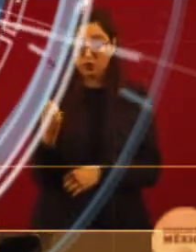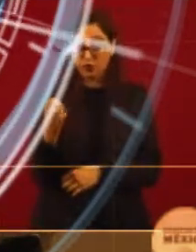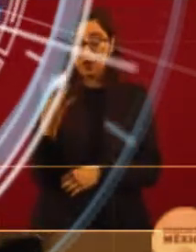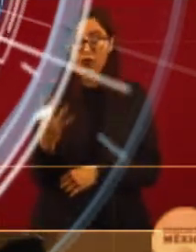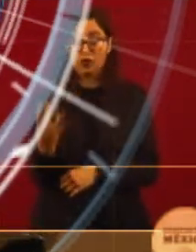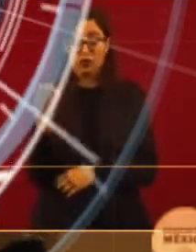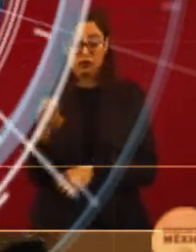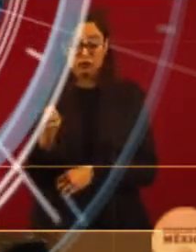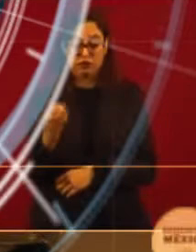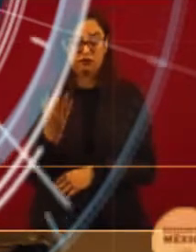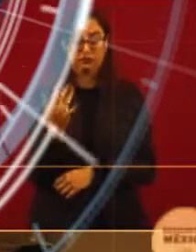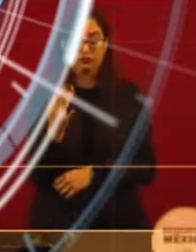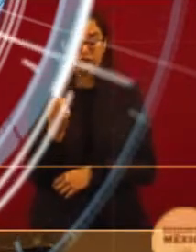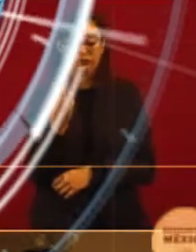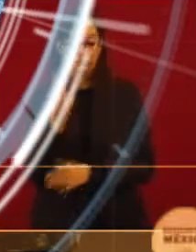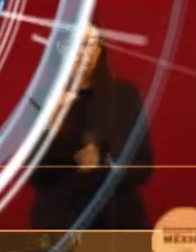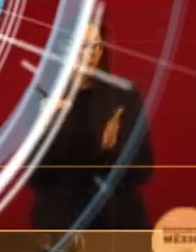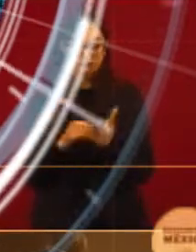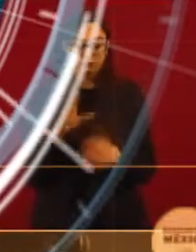enero?